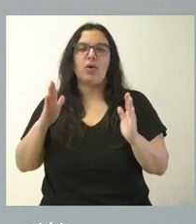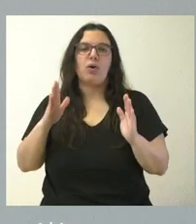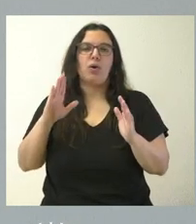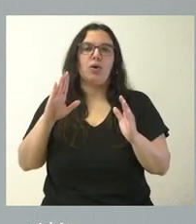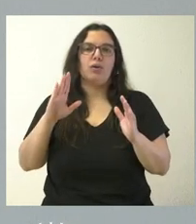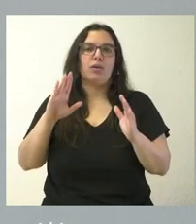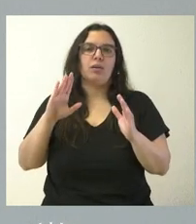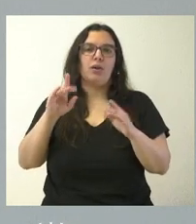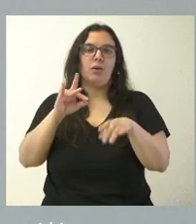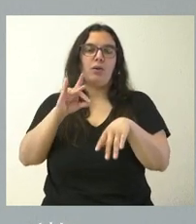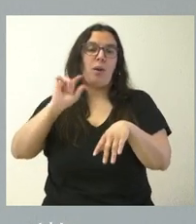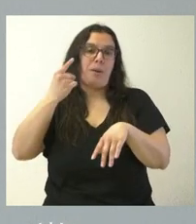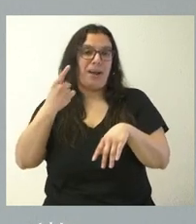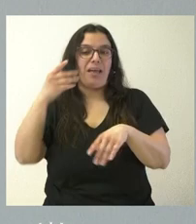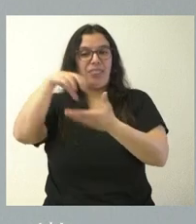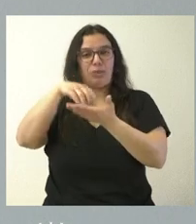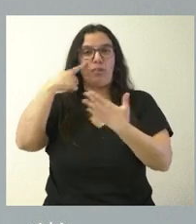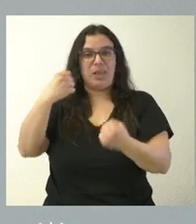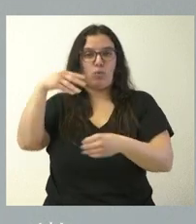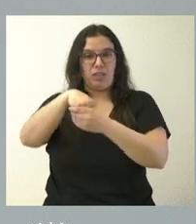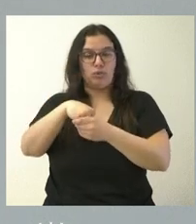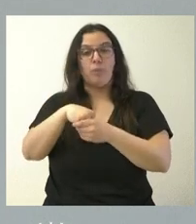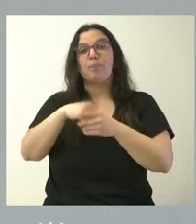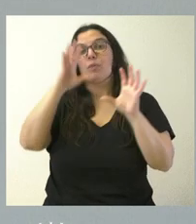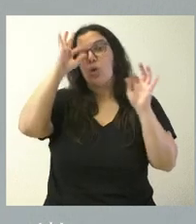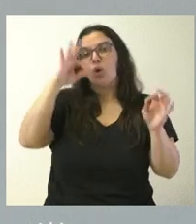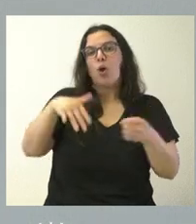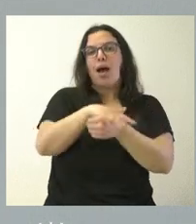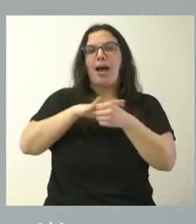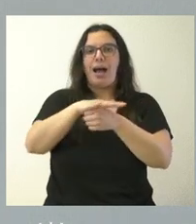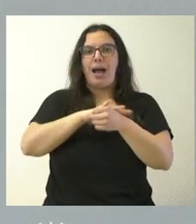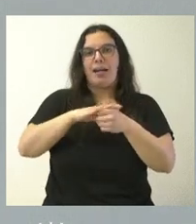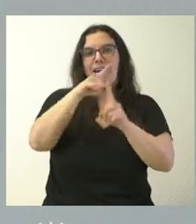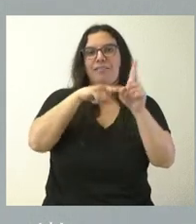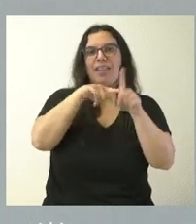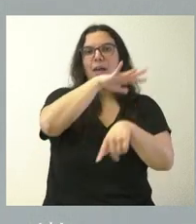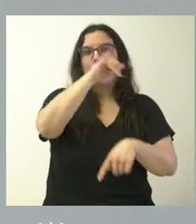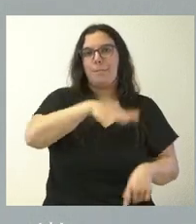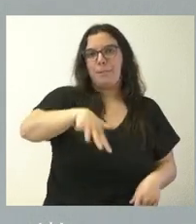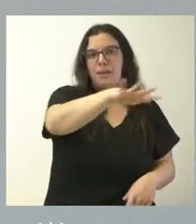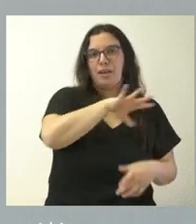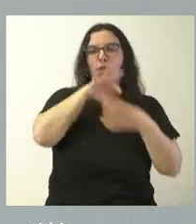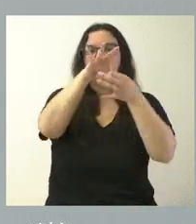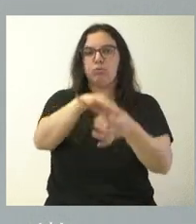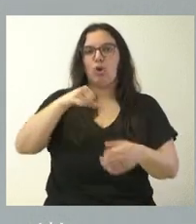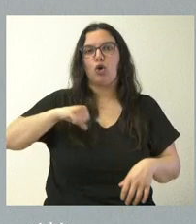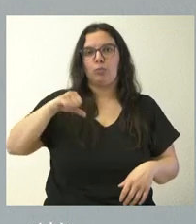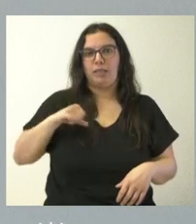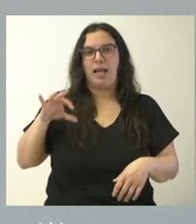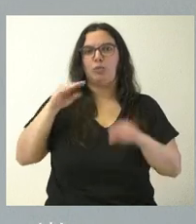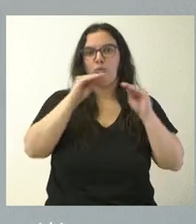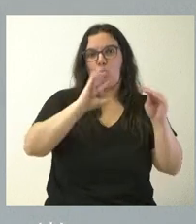primaria en el centro de salud. Y todo ello, lógicamente, en el área de referencia del Bierzo y vinculado a este hospital en